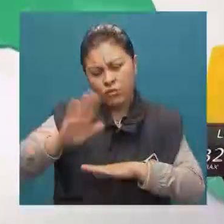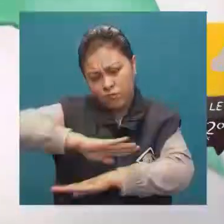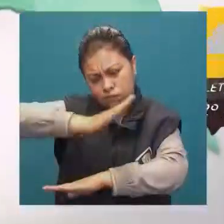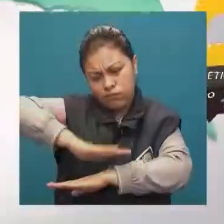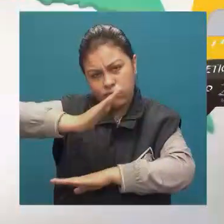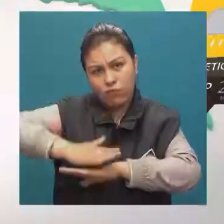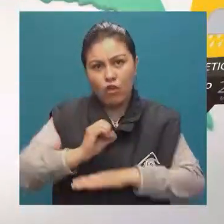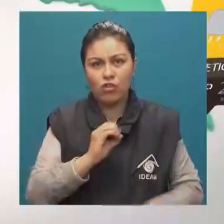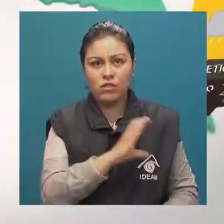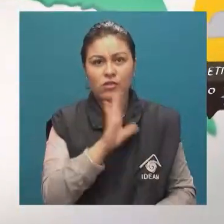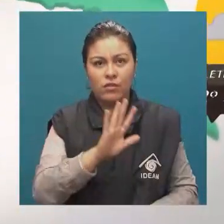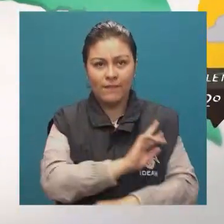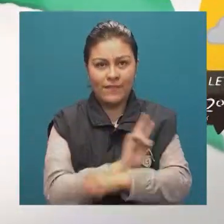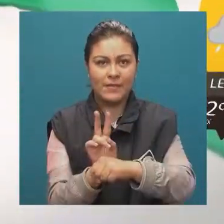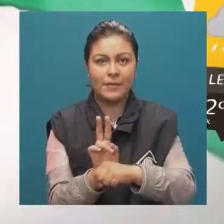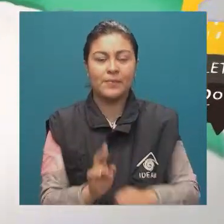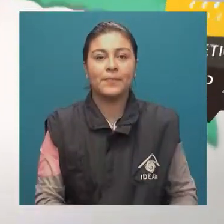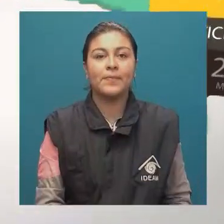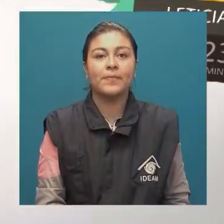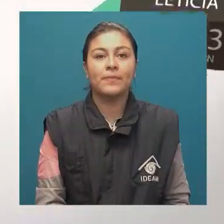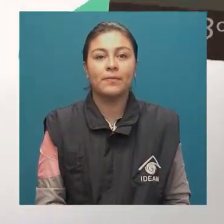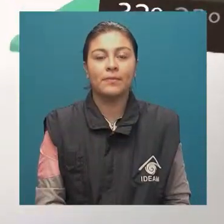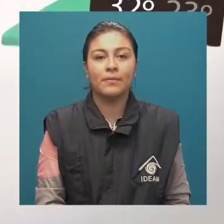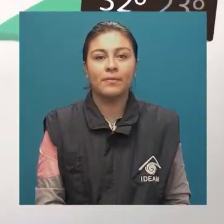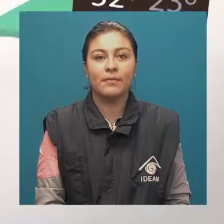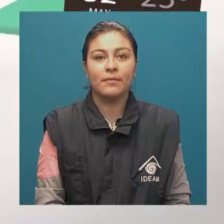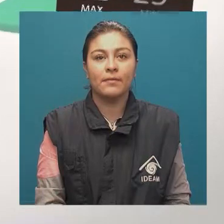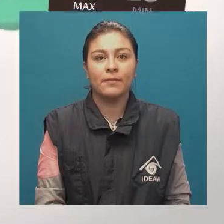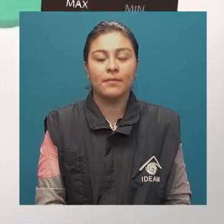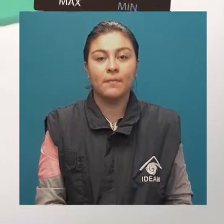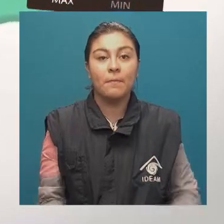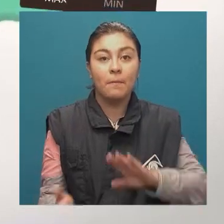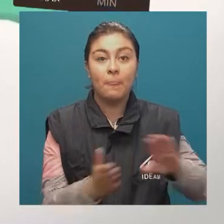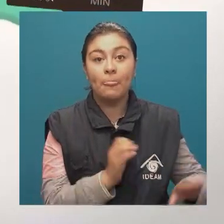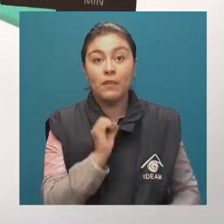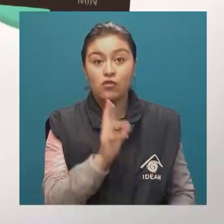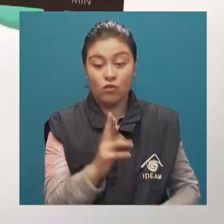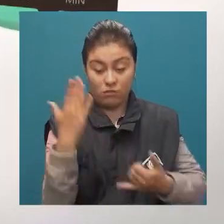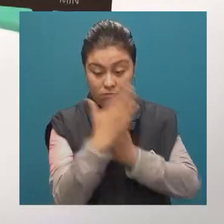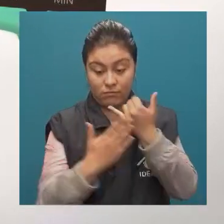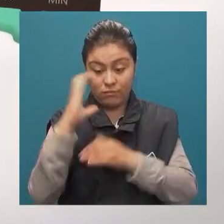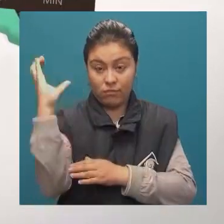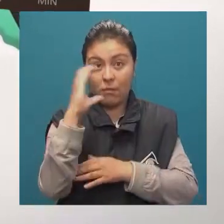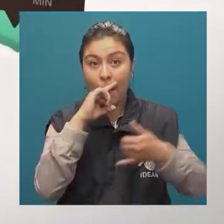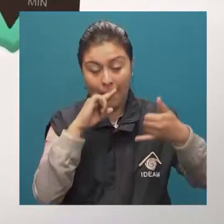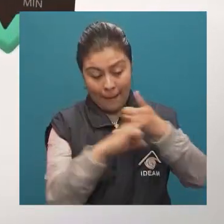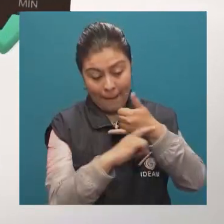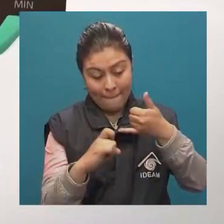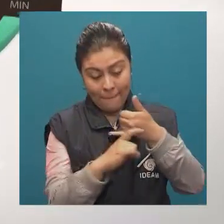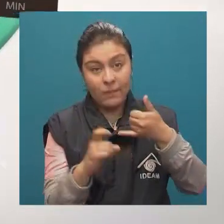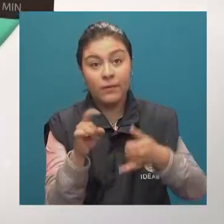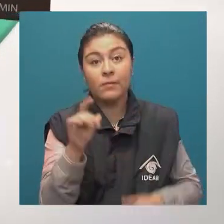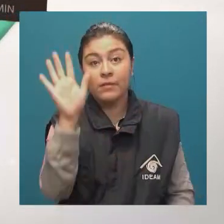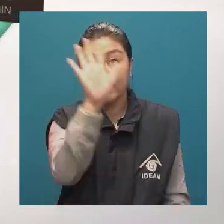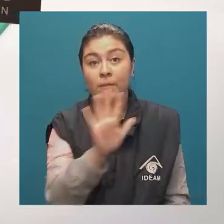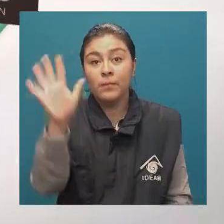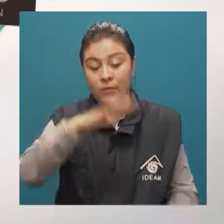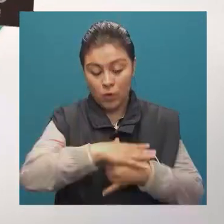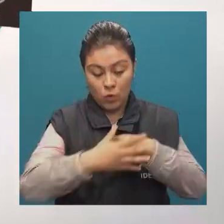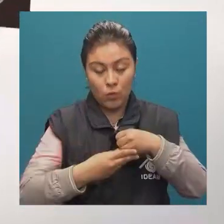Al sur del territorio, desde la Amazonía y el departamento del Guainía, se presentan lluvias cortas con cielos entrecubiertos.